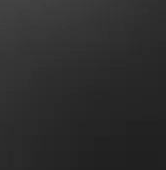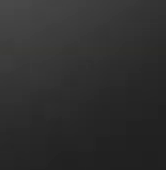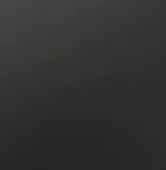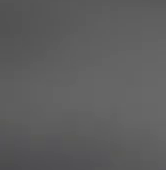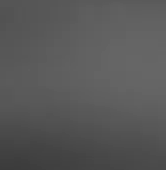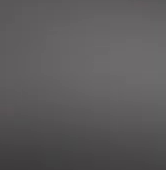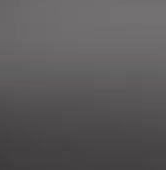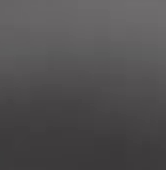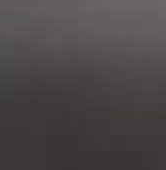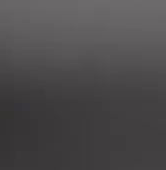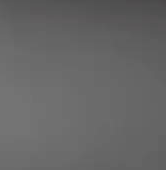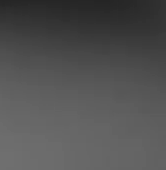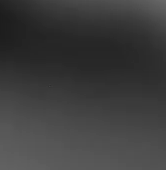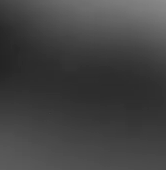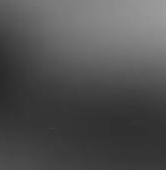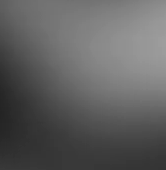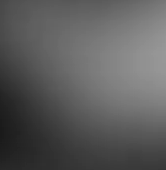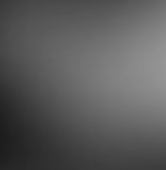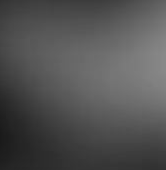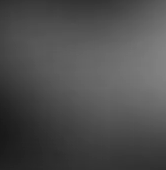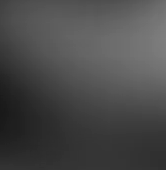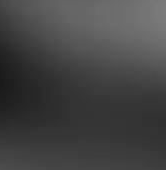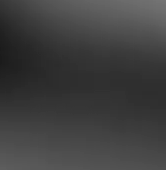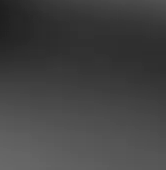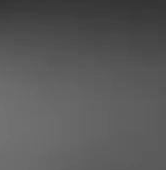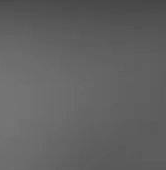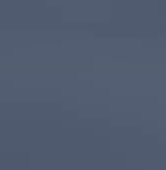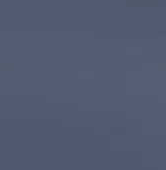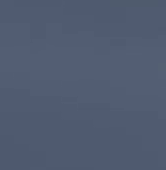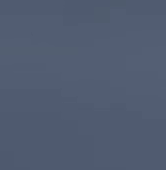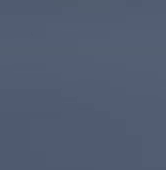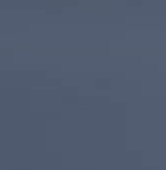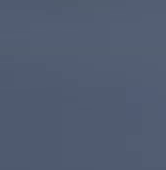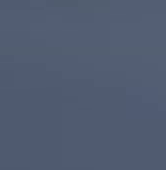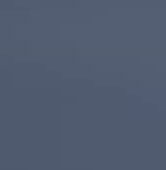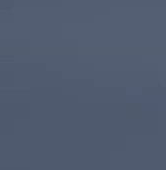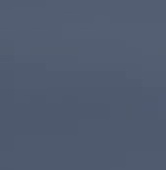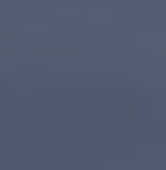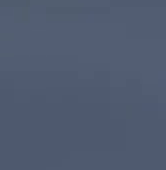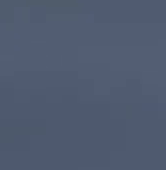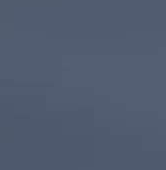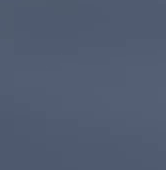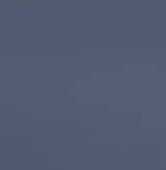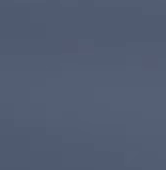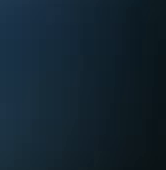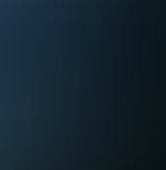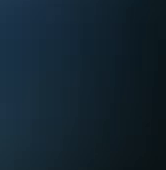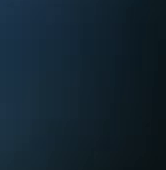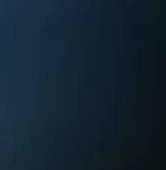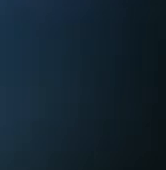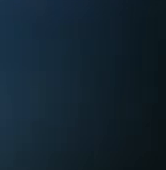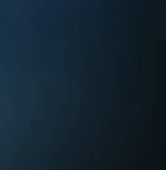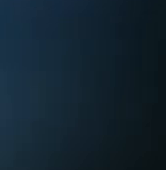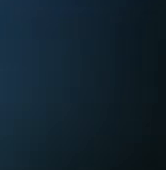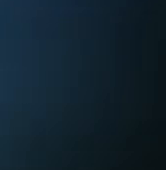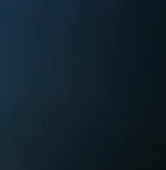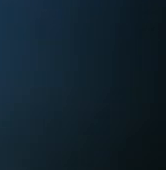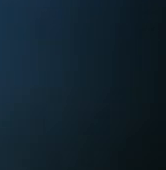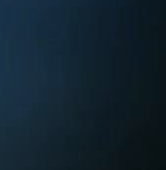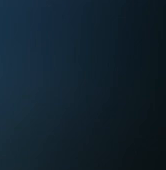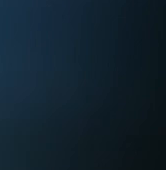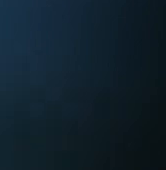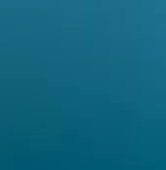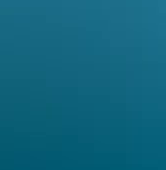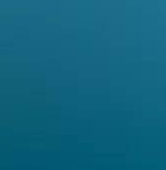otros dos en un lapso de cuatro días no obstante el 29 de agosto al atacar a dos barcos japoneses